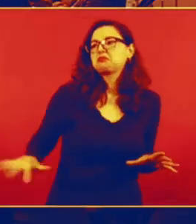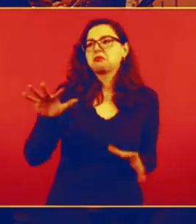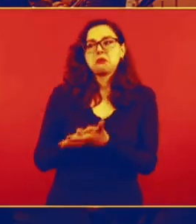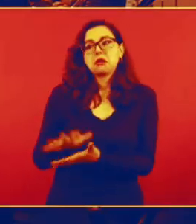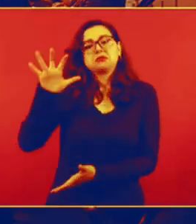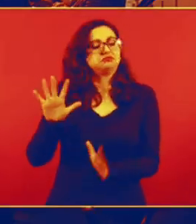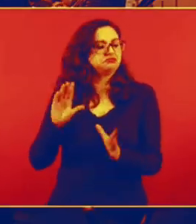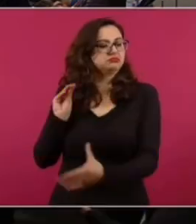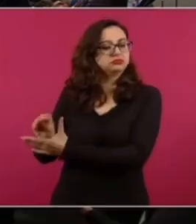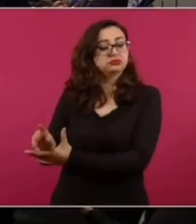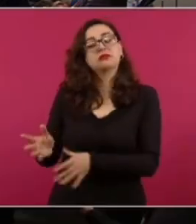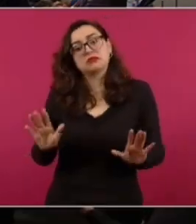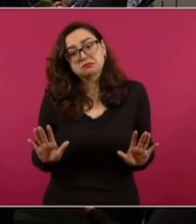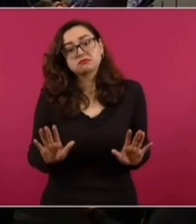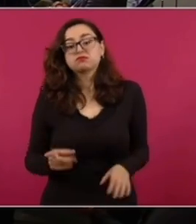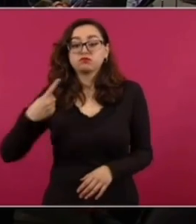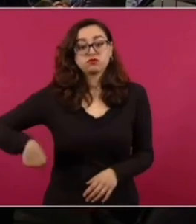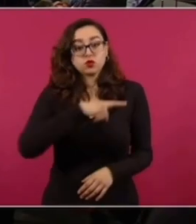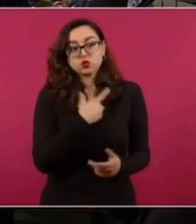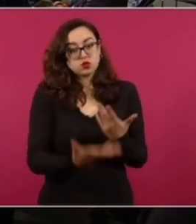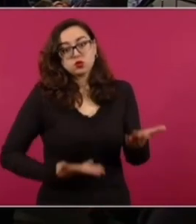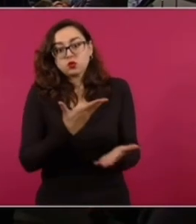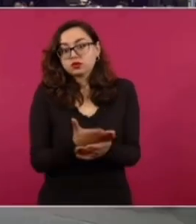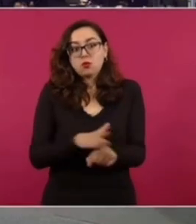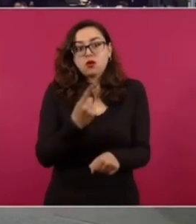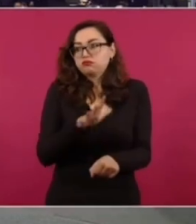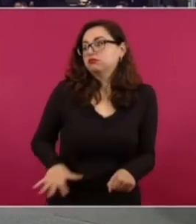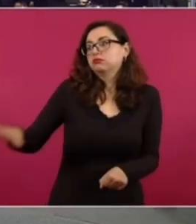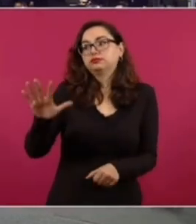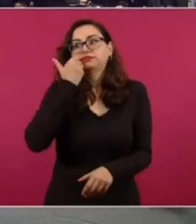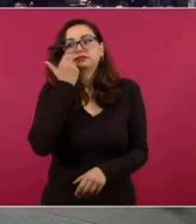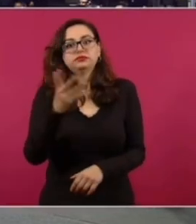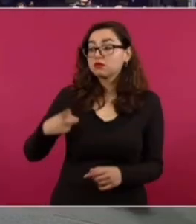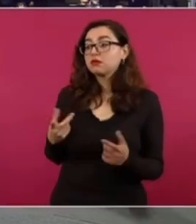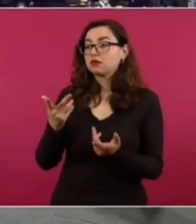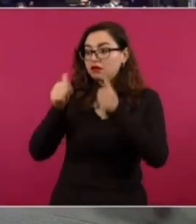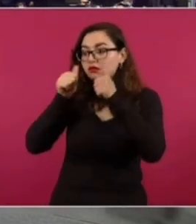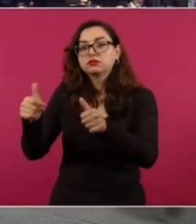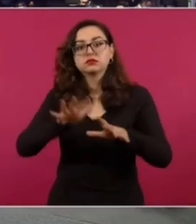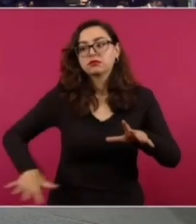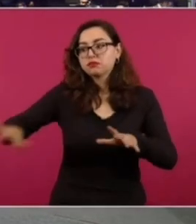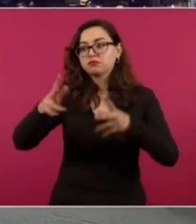obligación de decir qué es lo que conviene ¿Le pedí entonces a los legisladores que revisaran esa encuesta?